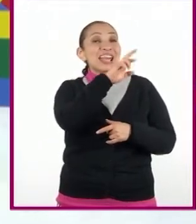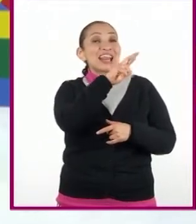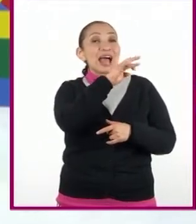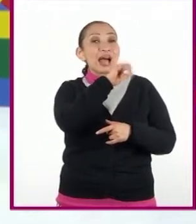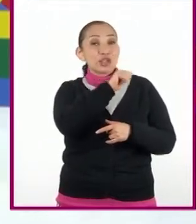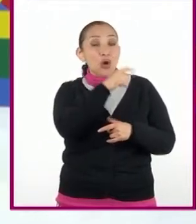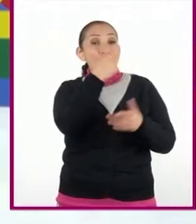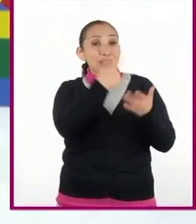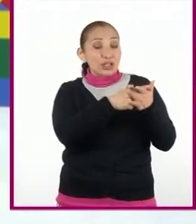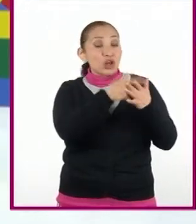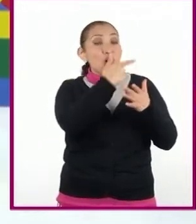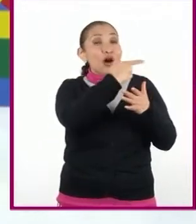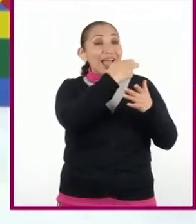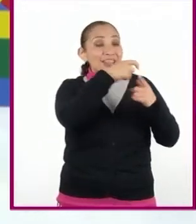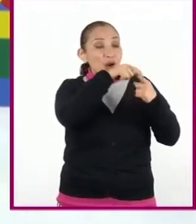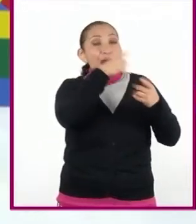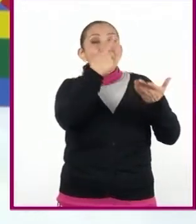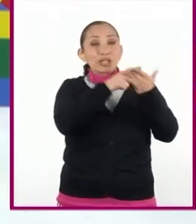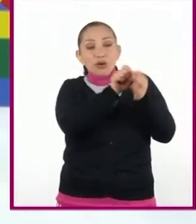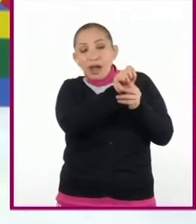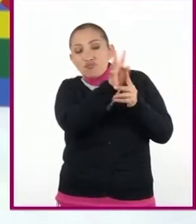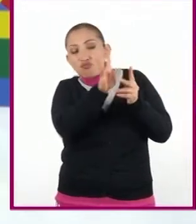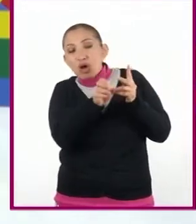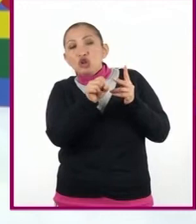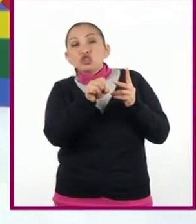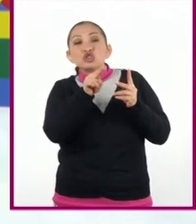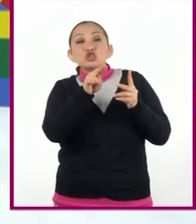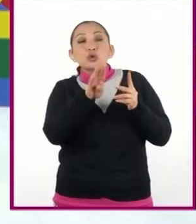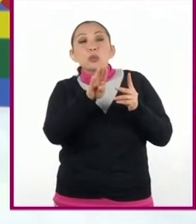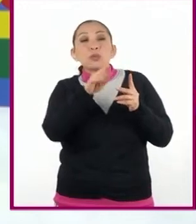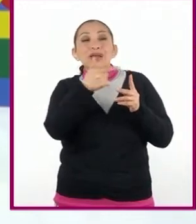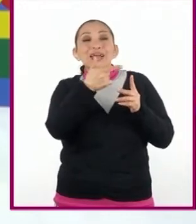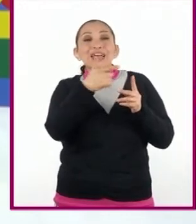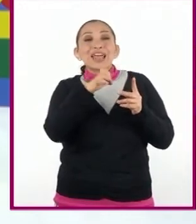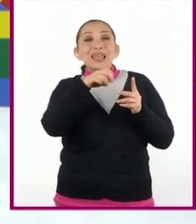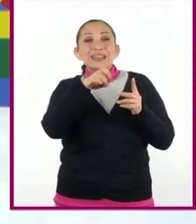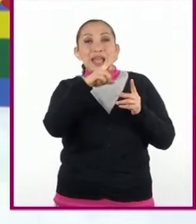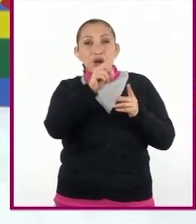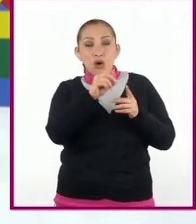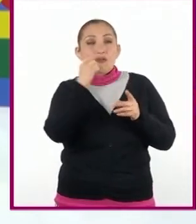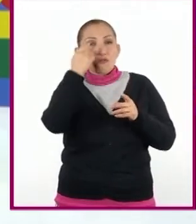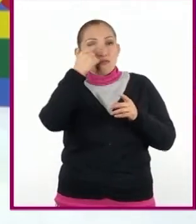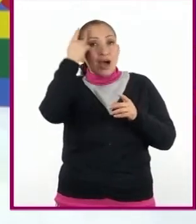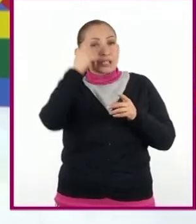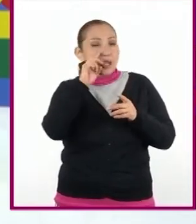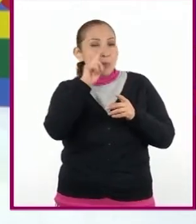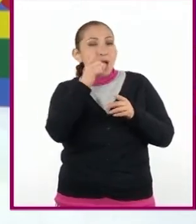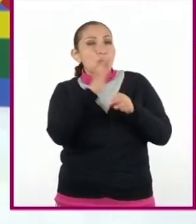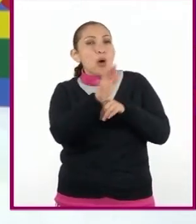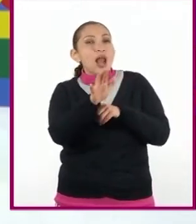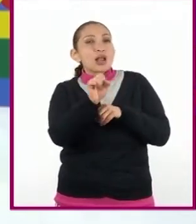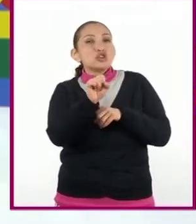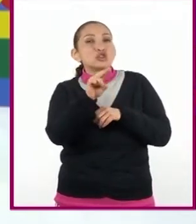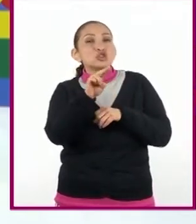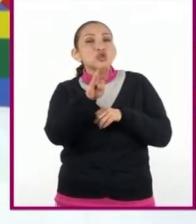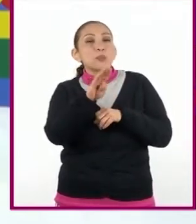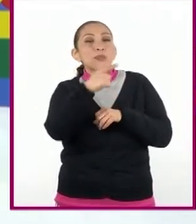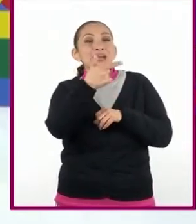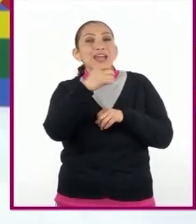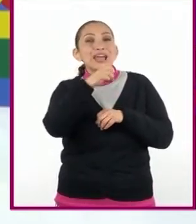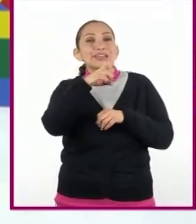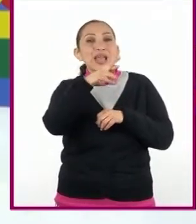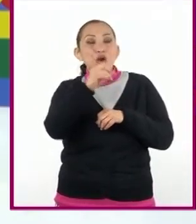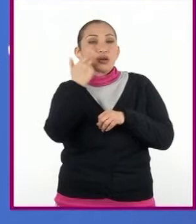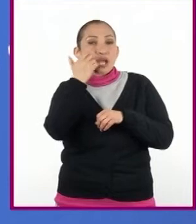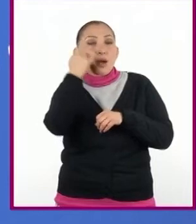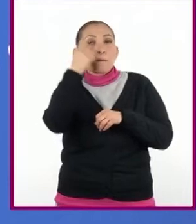Dentro de este género existen varios subgéneros. Y nos será muy útil identificar primero en qué subgénero nos queremos centrar